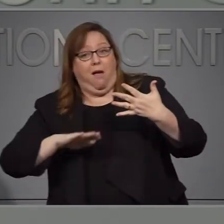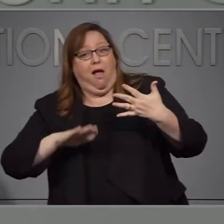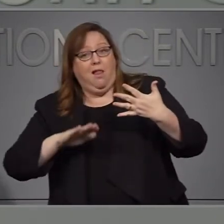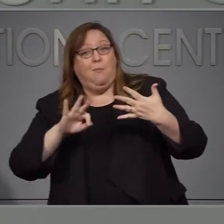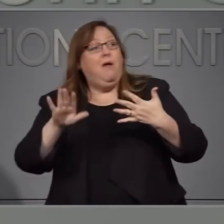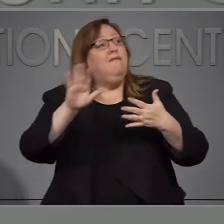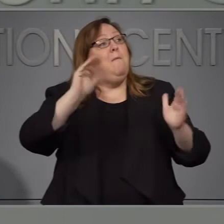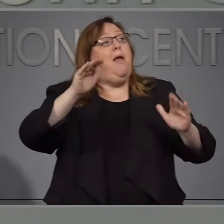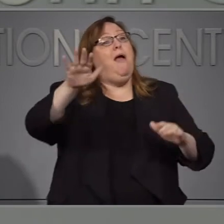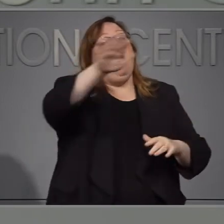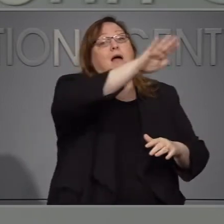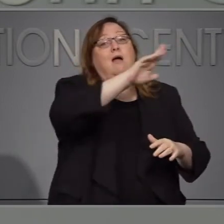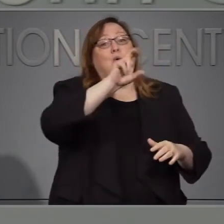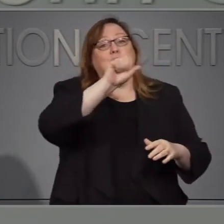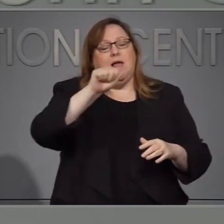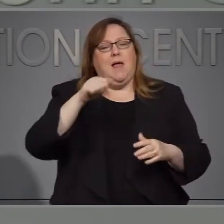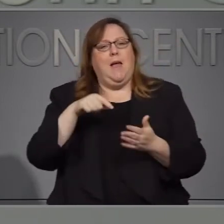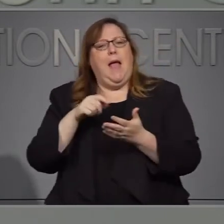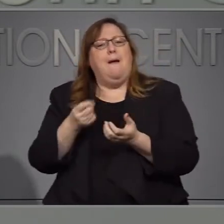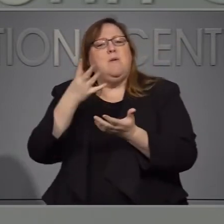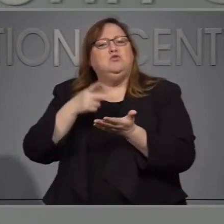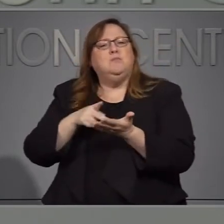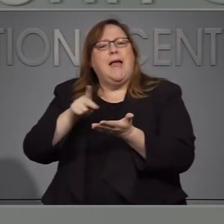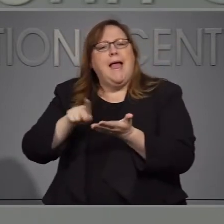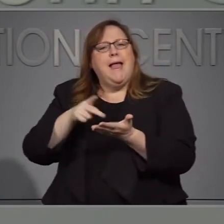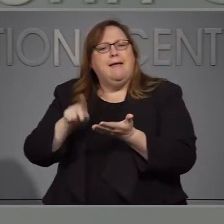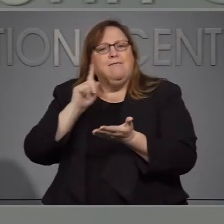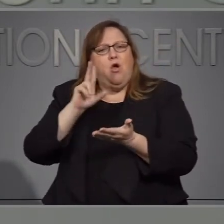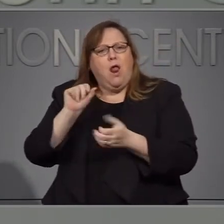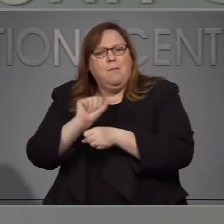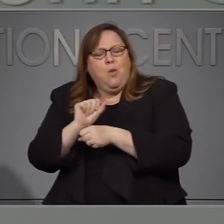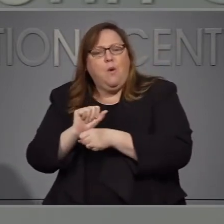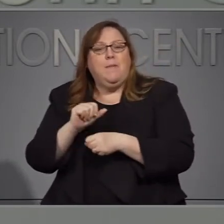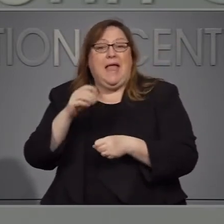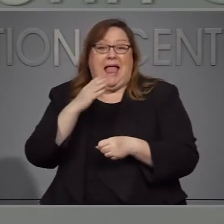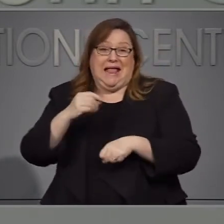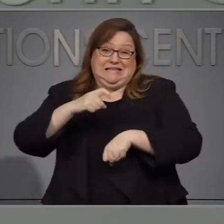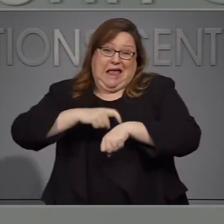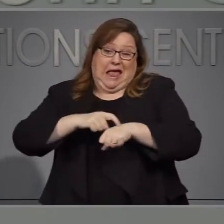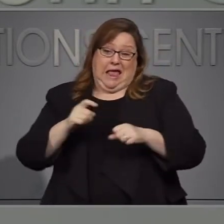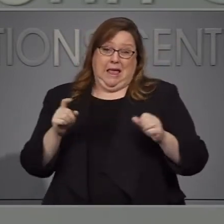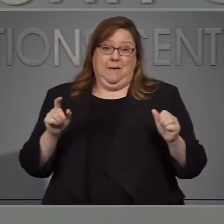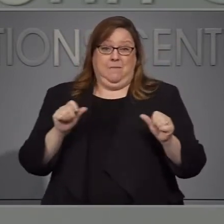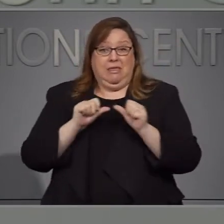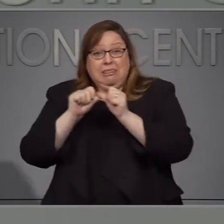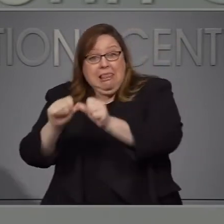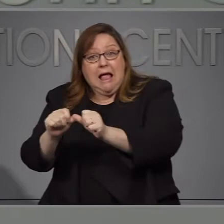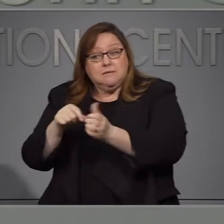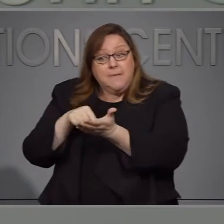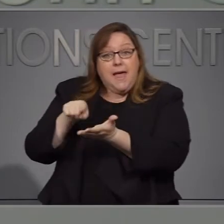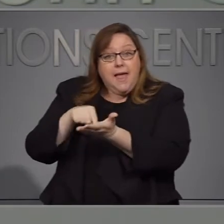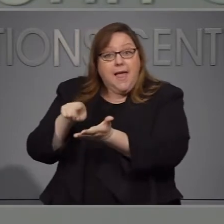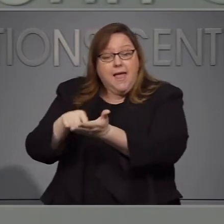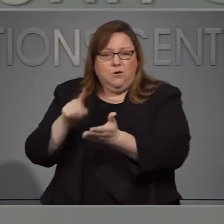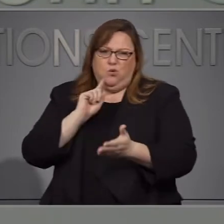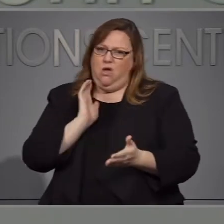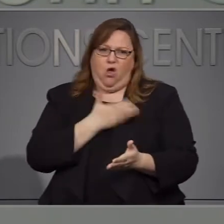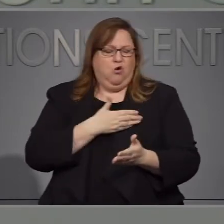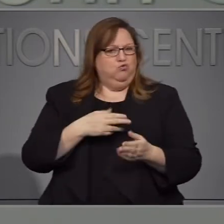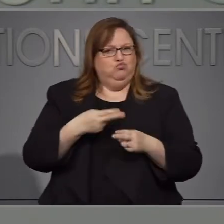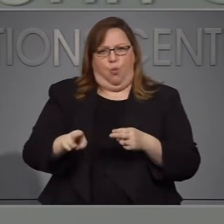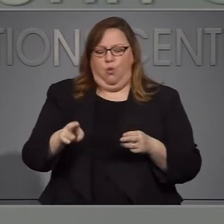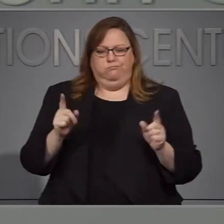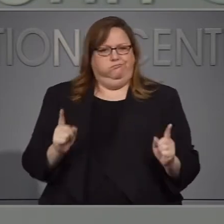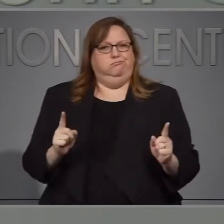pagamos a las personas desempleadas al igual que es por un tiempo muy corto de tiempo. Es una vez que dicho